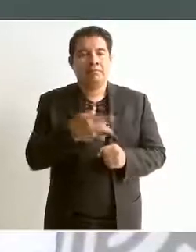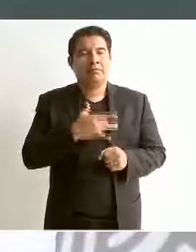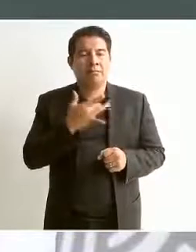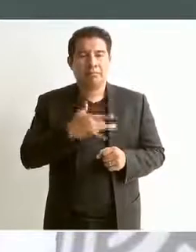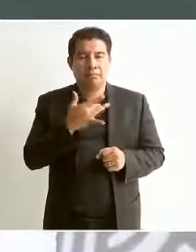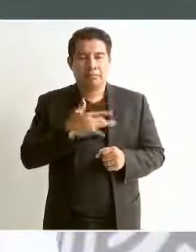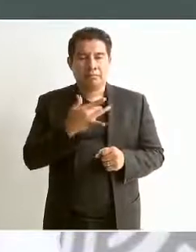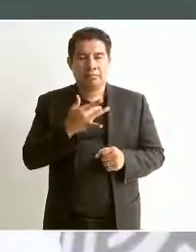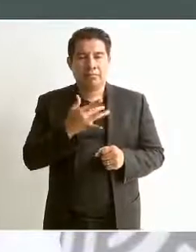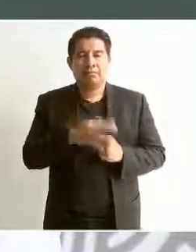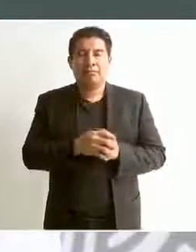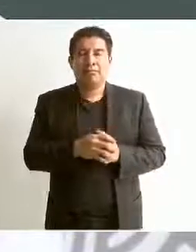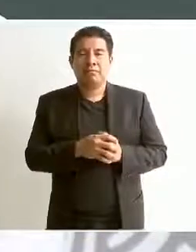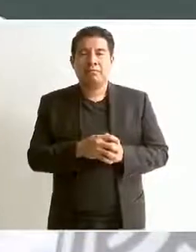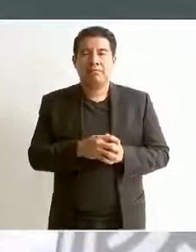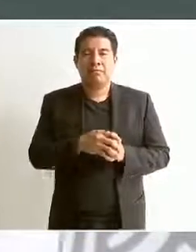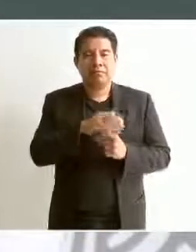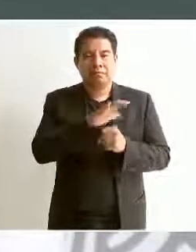que